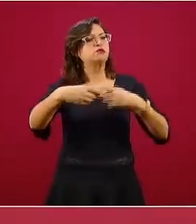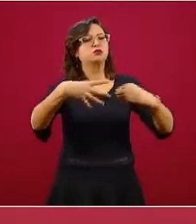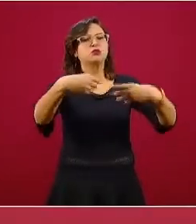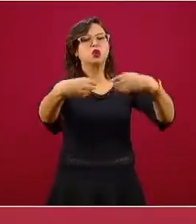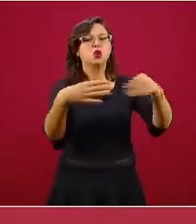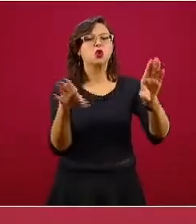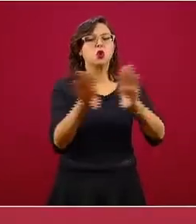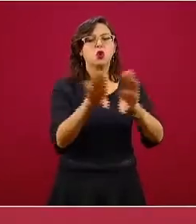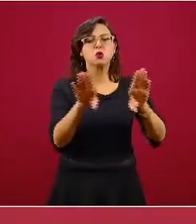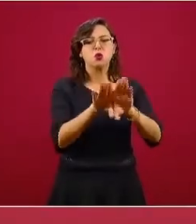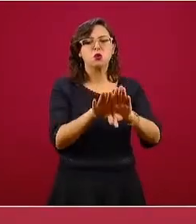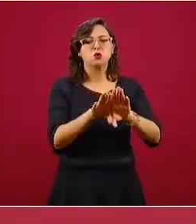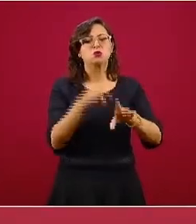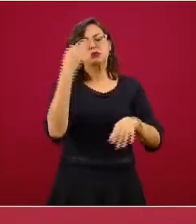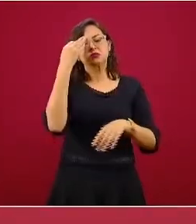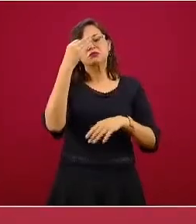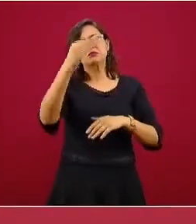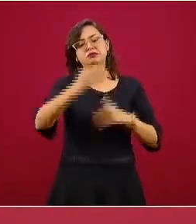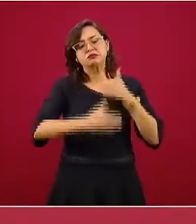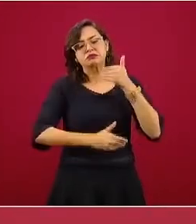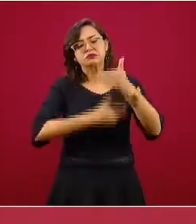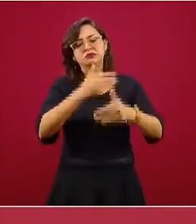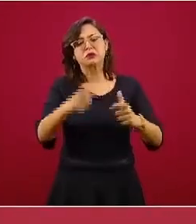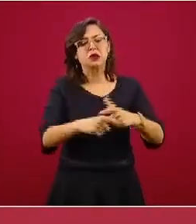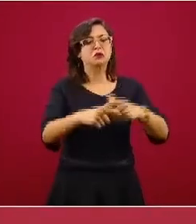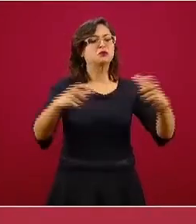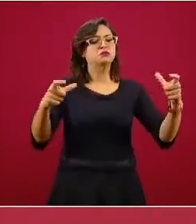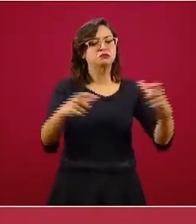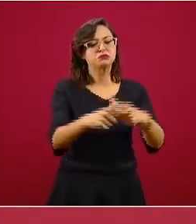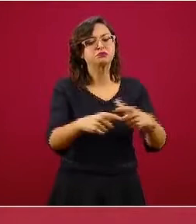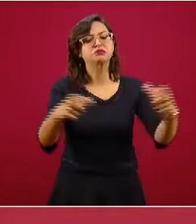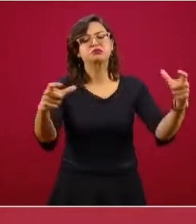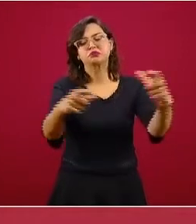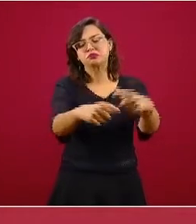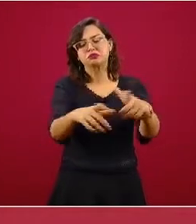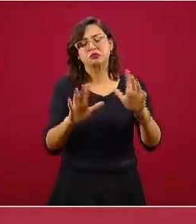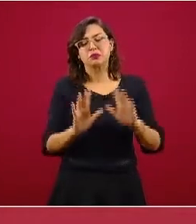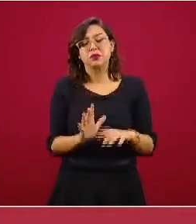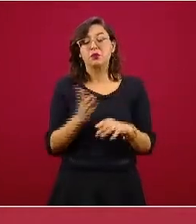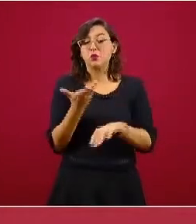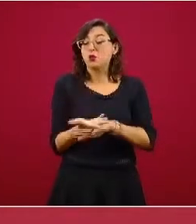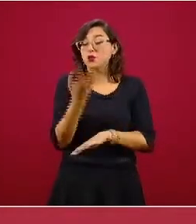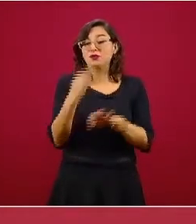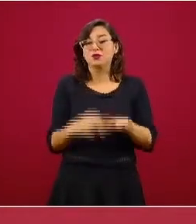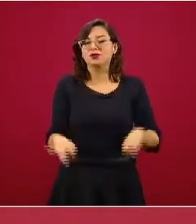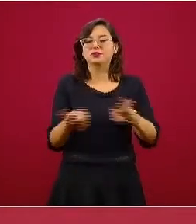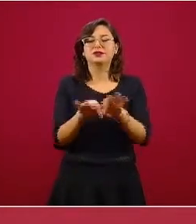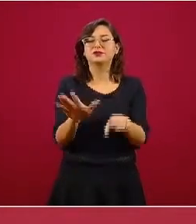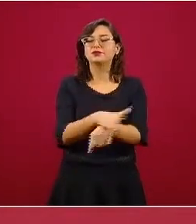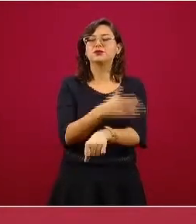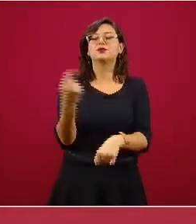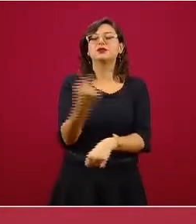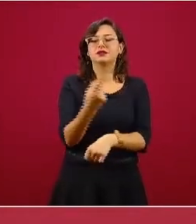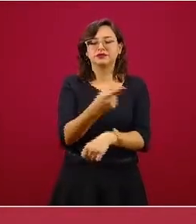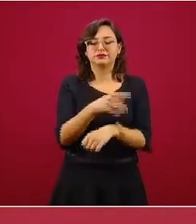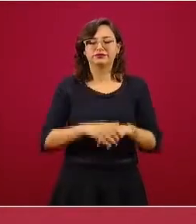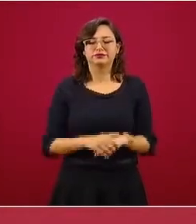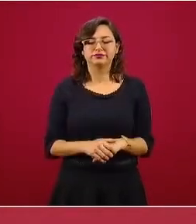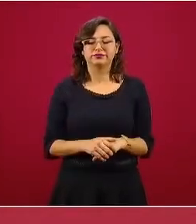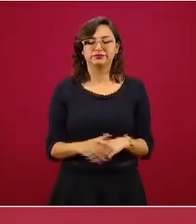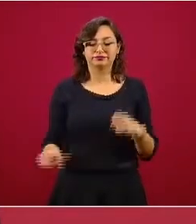y su cambio en el tiempo. ¿Por qué es importantísimo esto? Uno, porque es